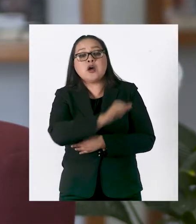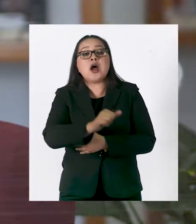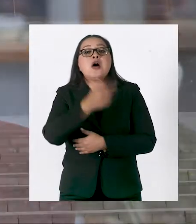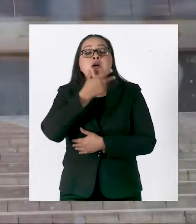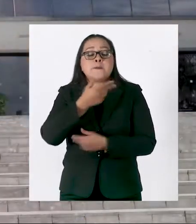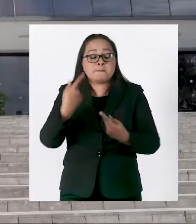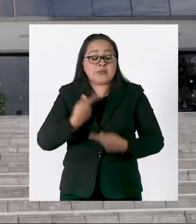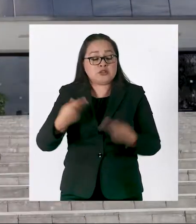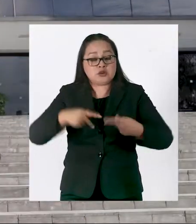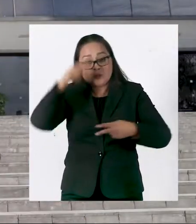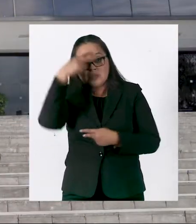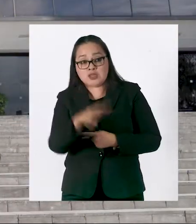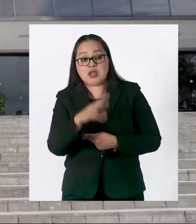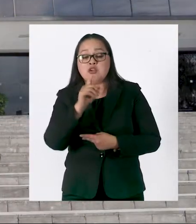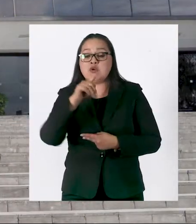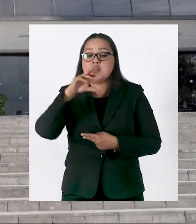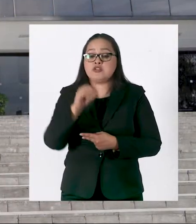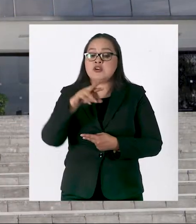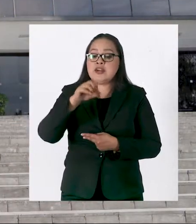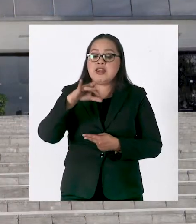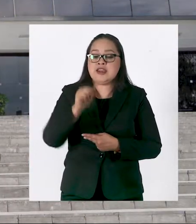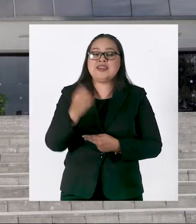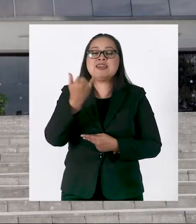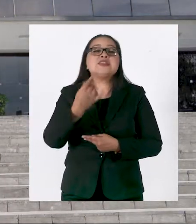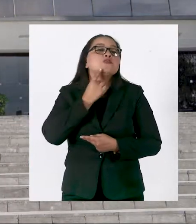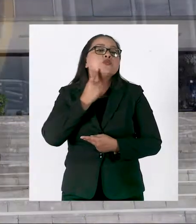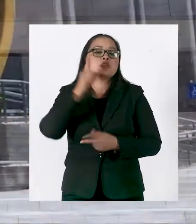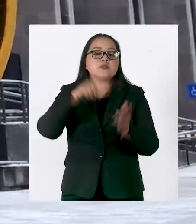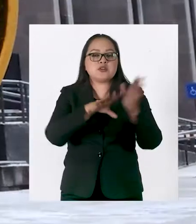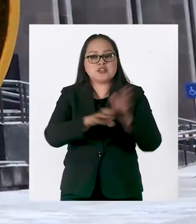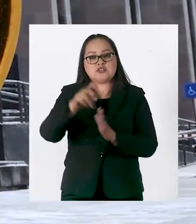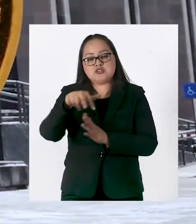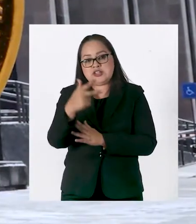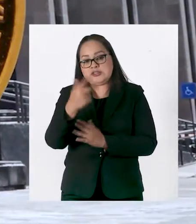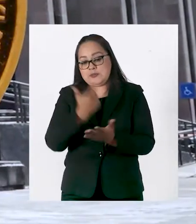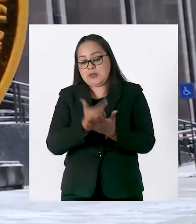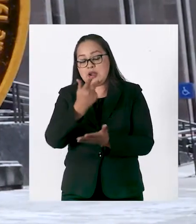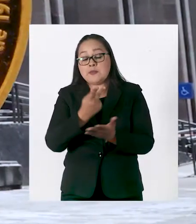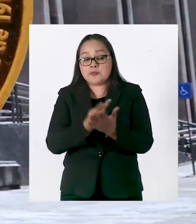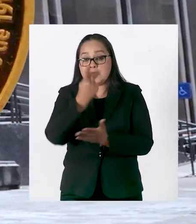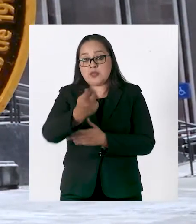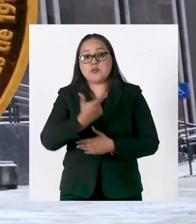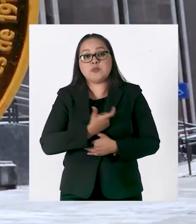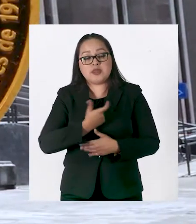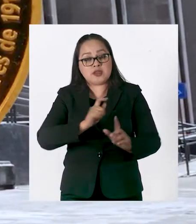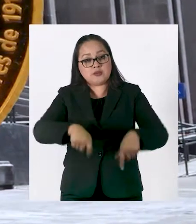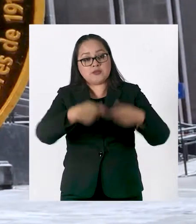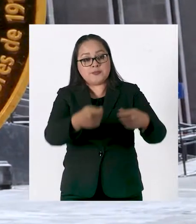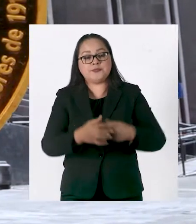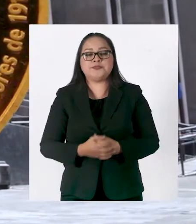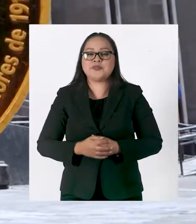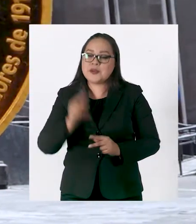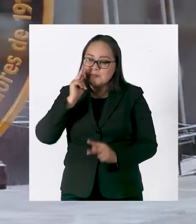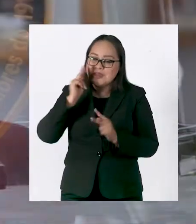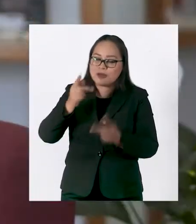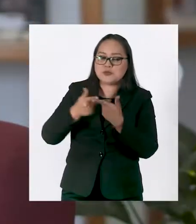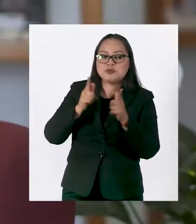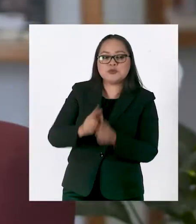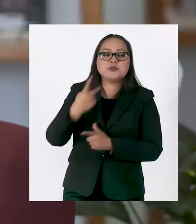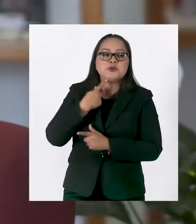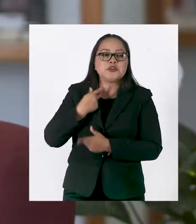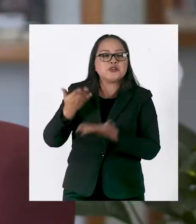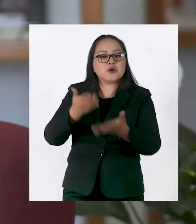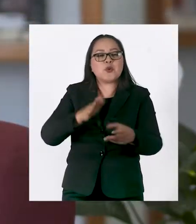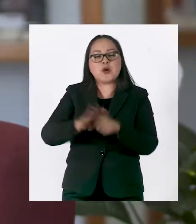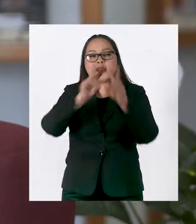condecorará a un mexicano con la medalla al mérito cívico Eduardo Neri y legisladores de 1913. Toca ahora al Partido del Trabajo